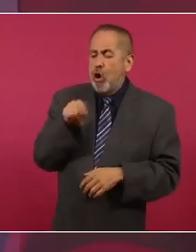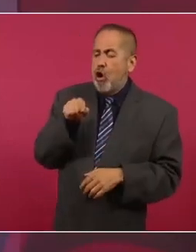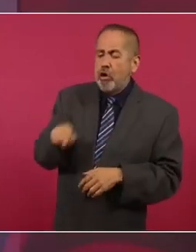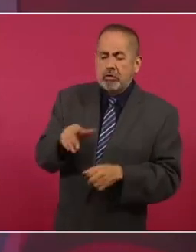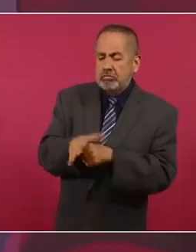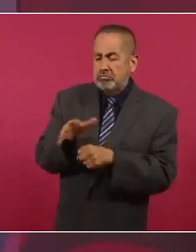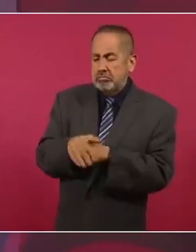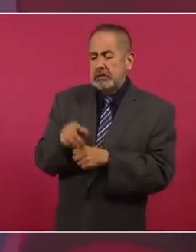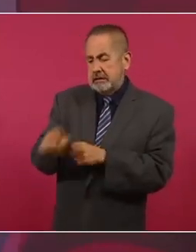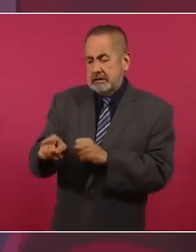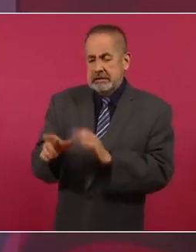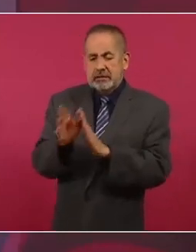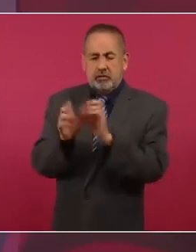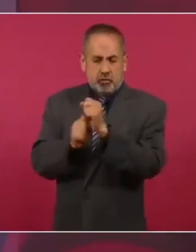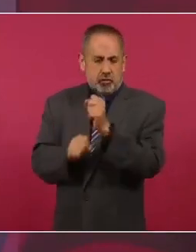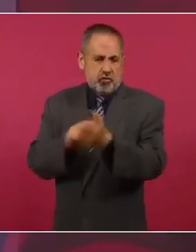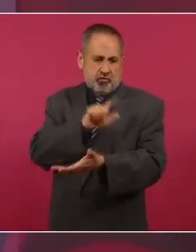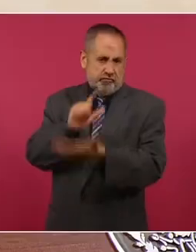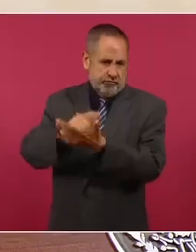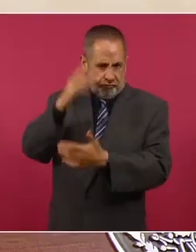una ley de leyes.